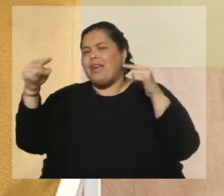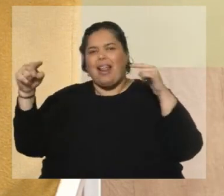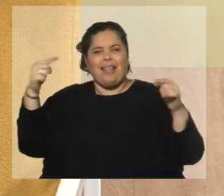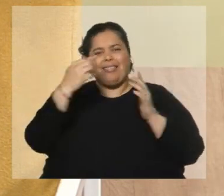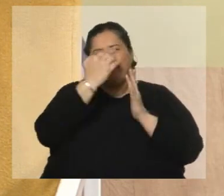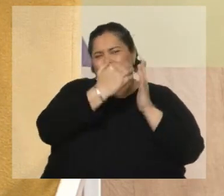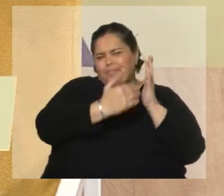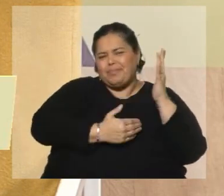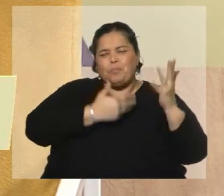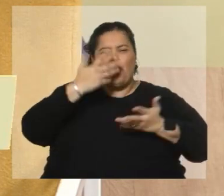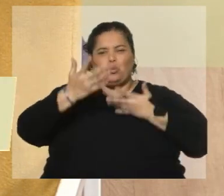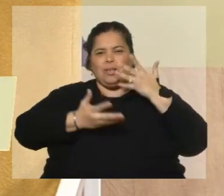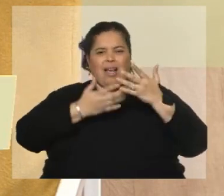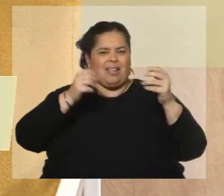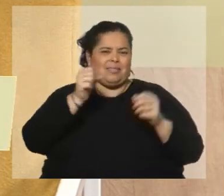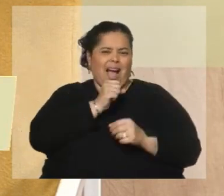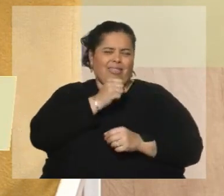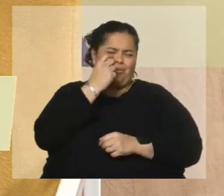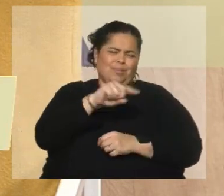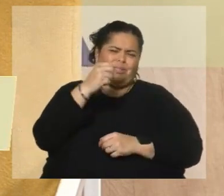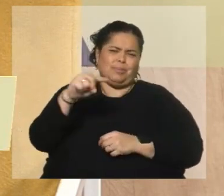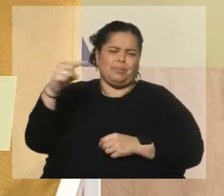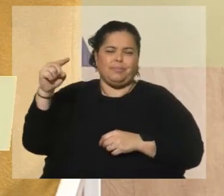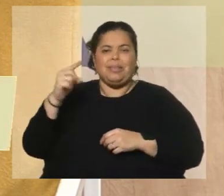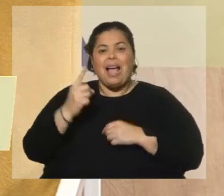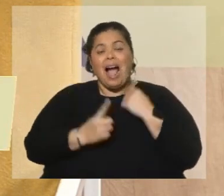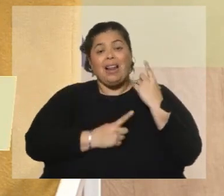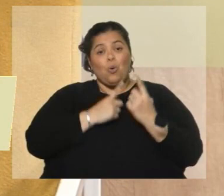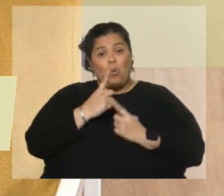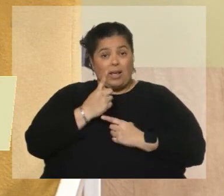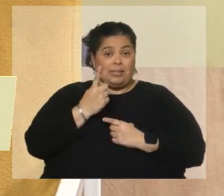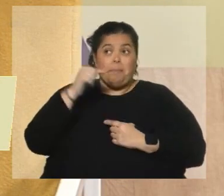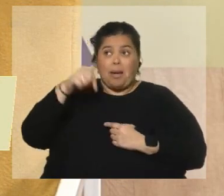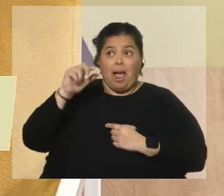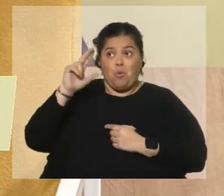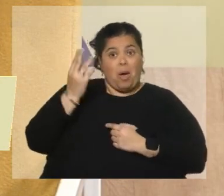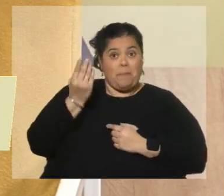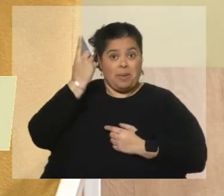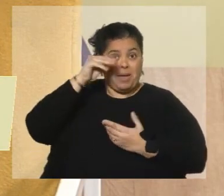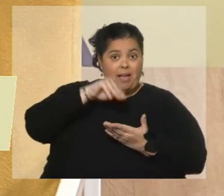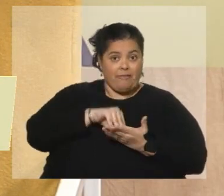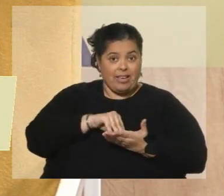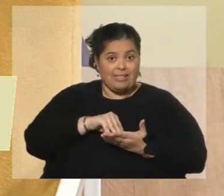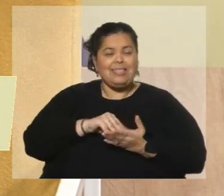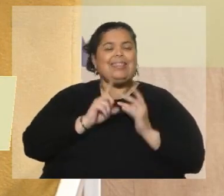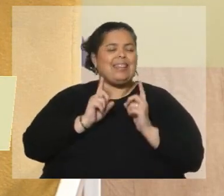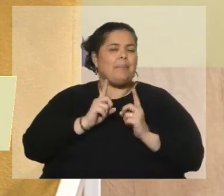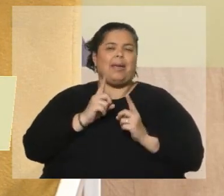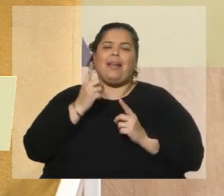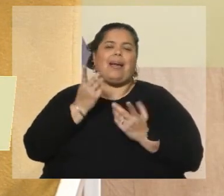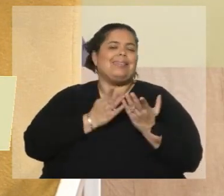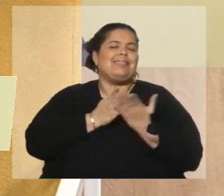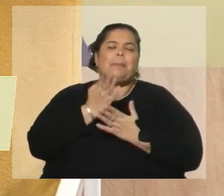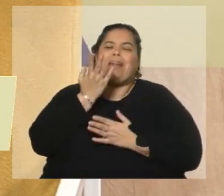vamos a hacer áreas infrecuentadas, algunas primeras audiciones para Uruguay y las que nos gusta oír